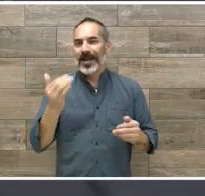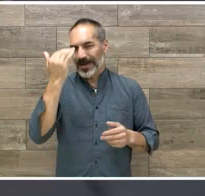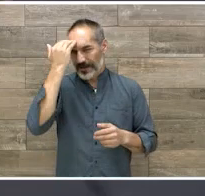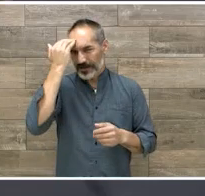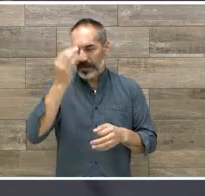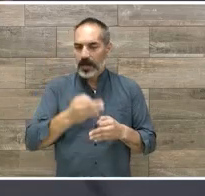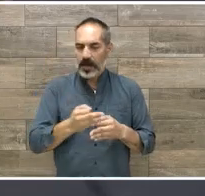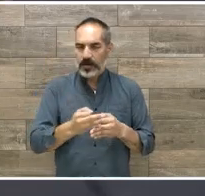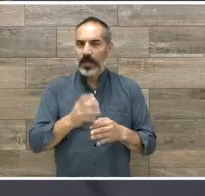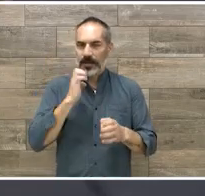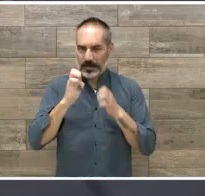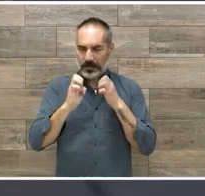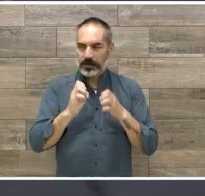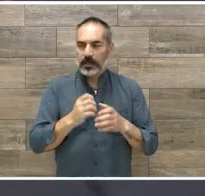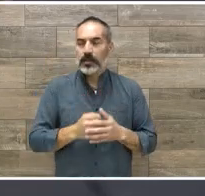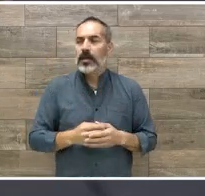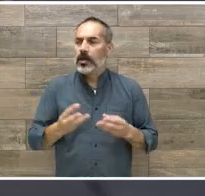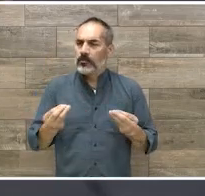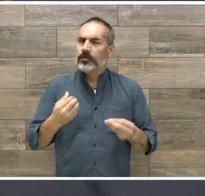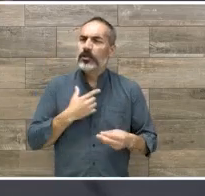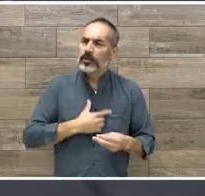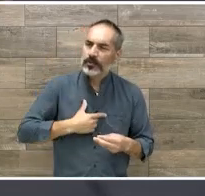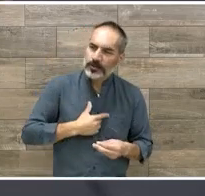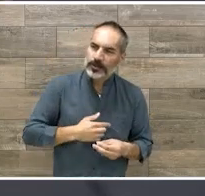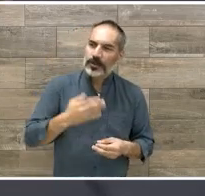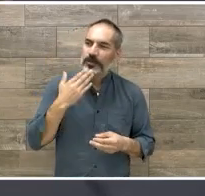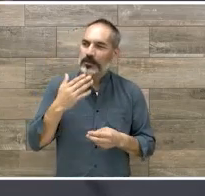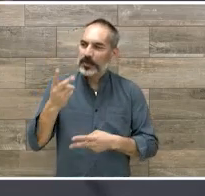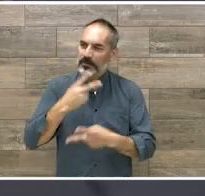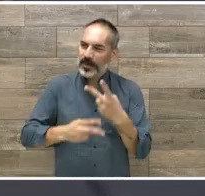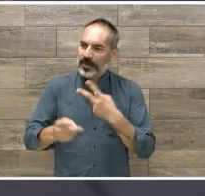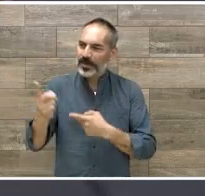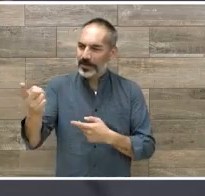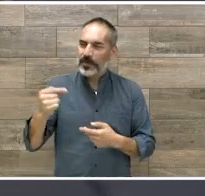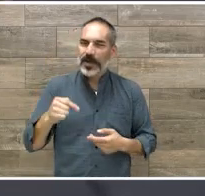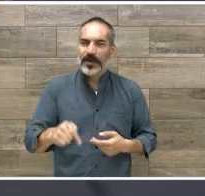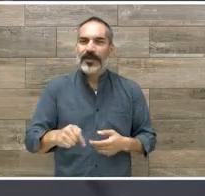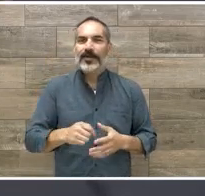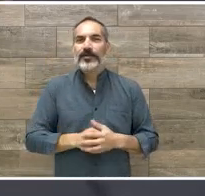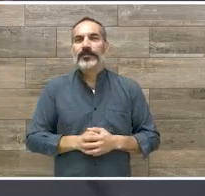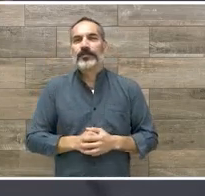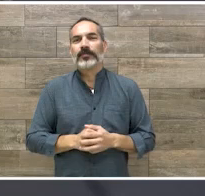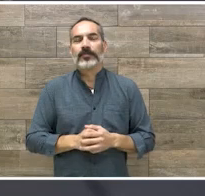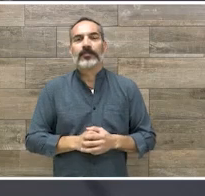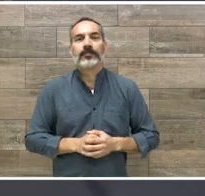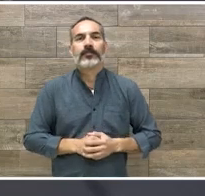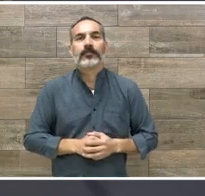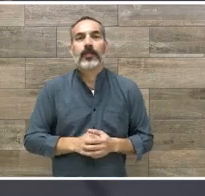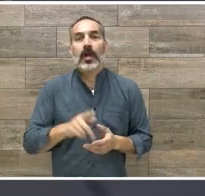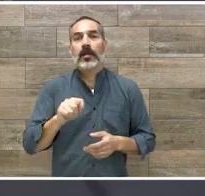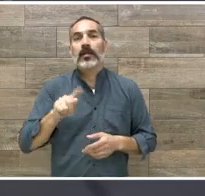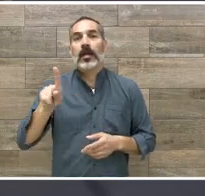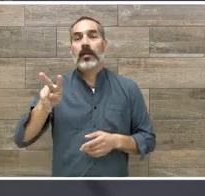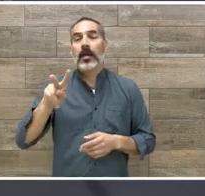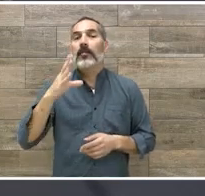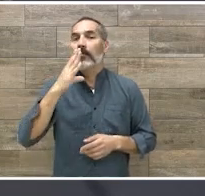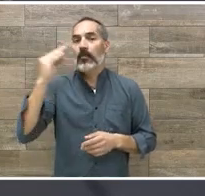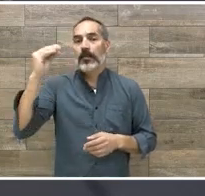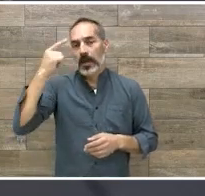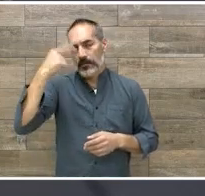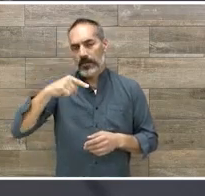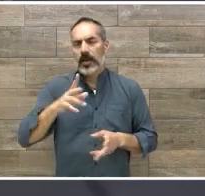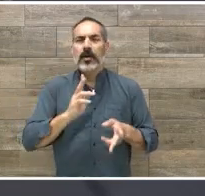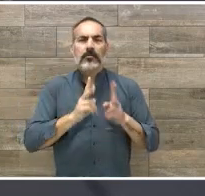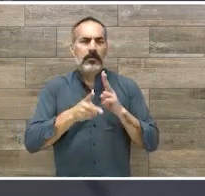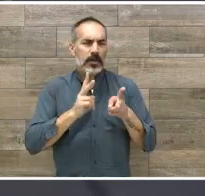gusto recibirte en el estudio de televisión de Abraham Cancha y de Telewaf para poder hablar precisamente